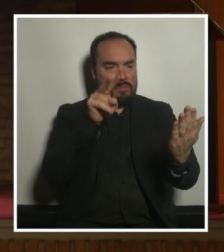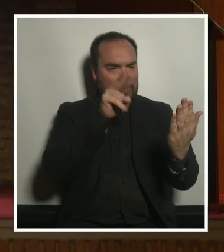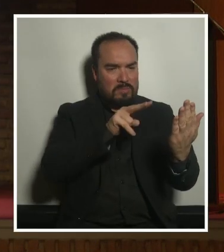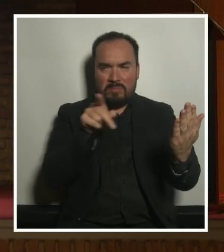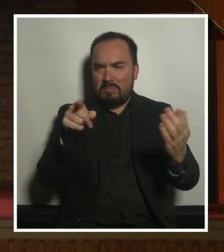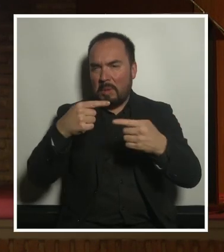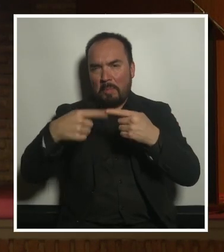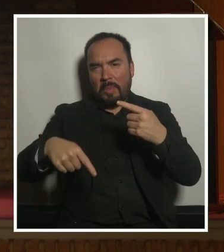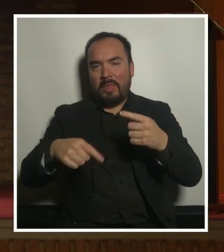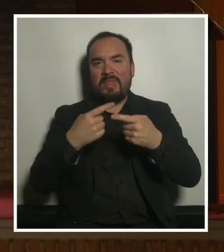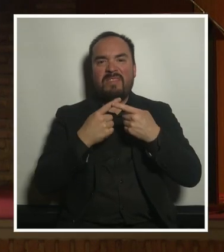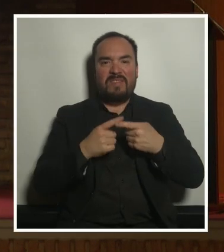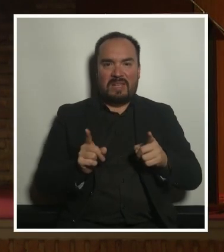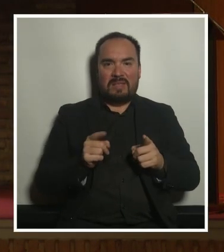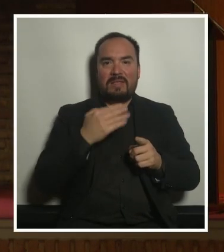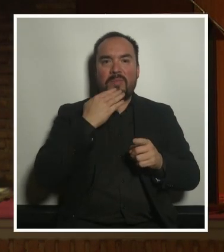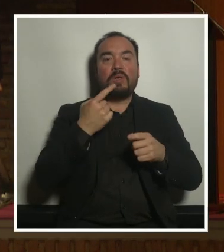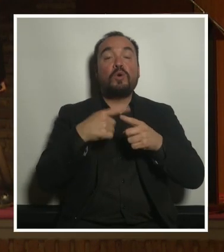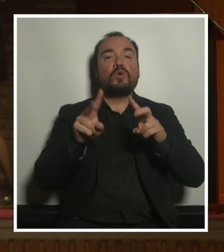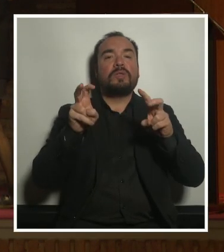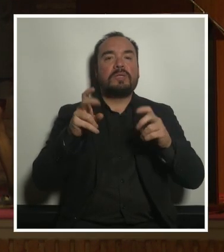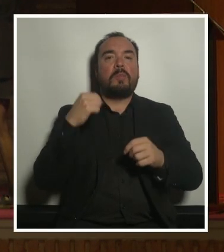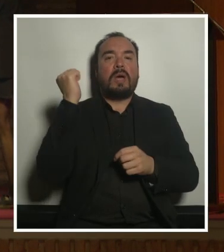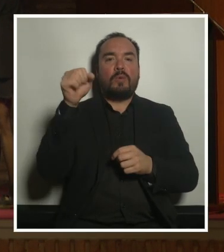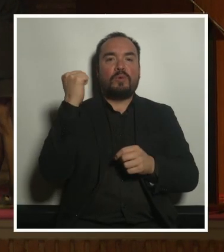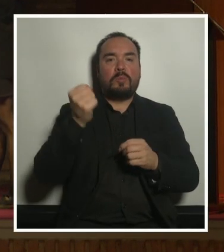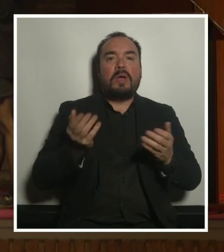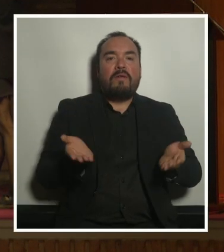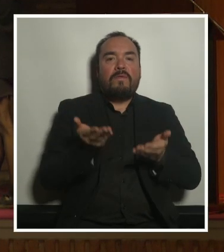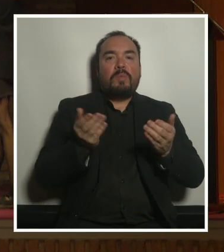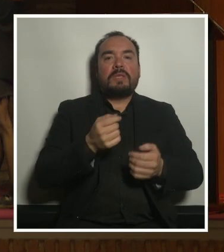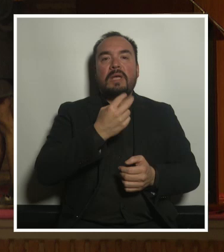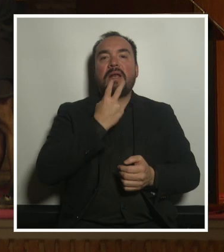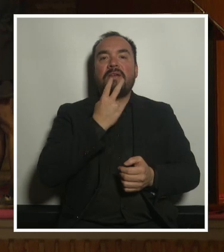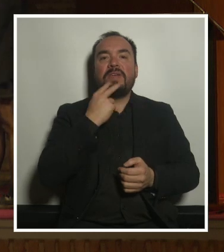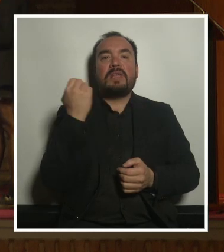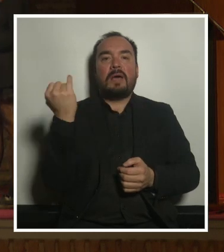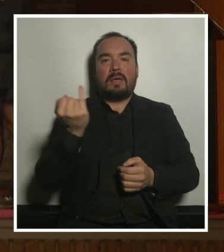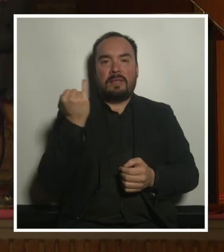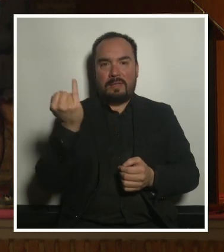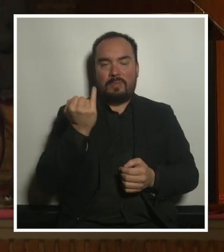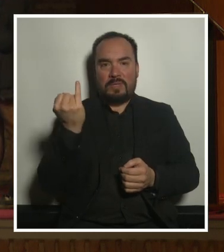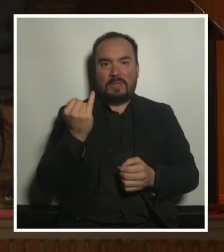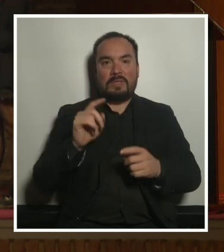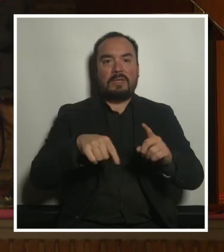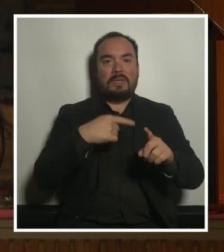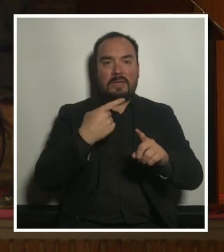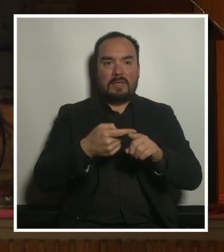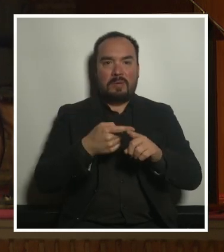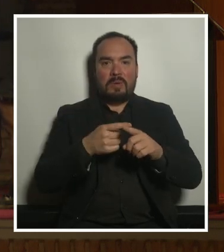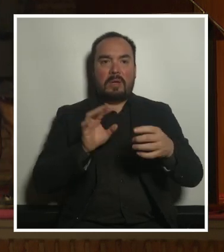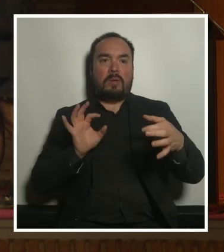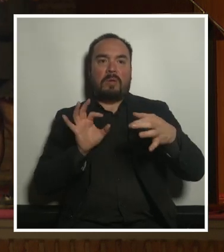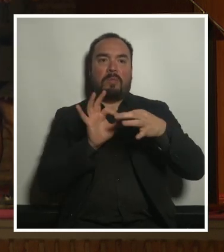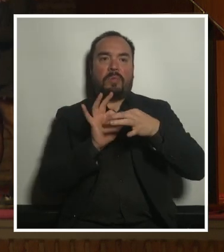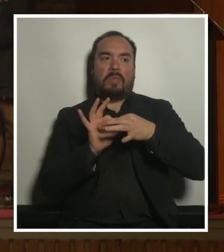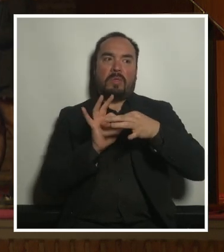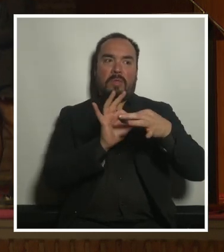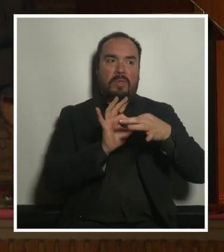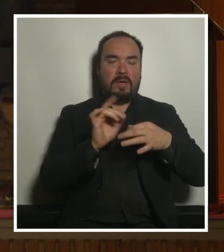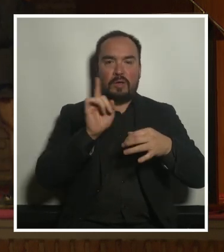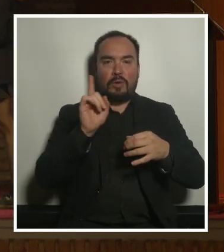otro de los criterios es la autonomía que es promover una vida independiente y que el espacio no te haga dependiente al final no es ser